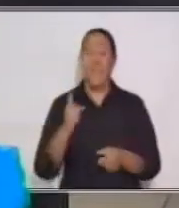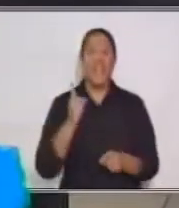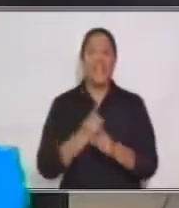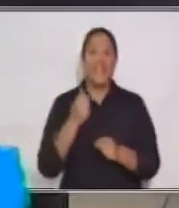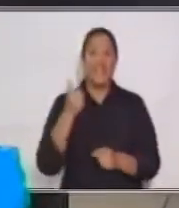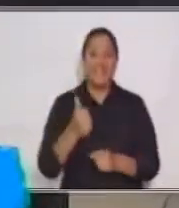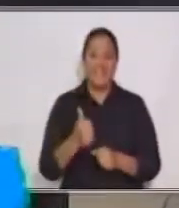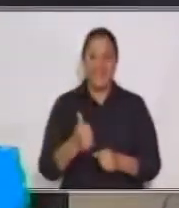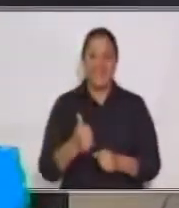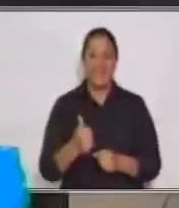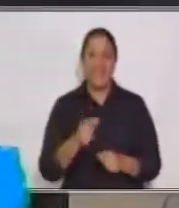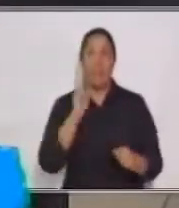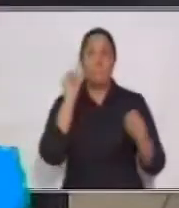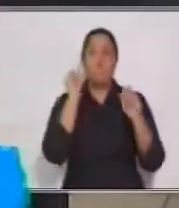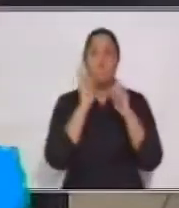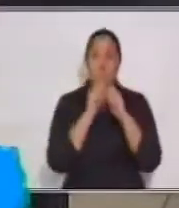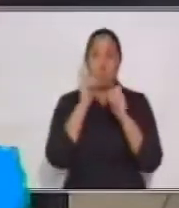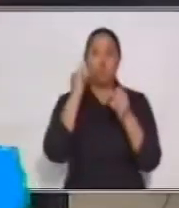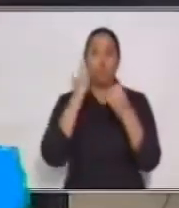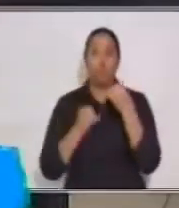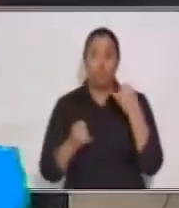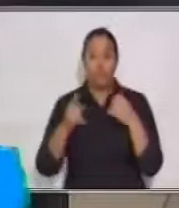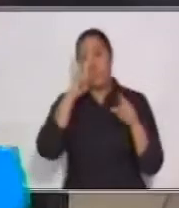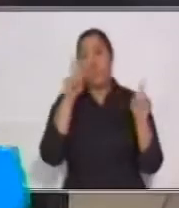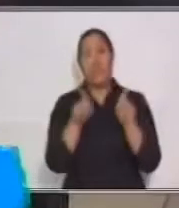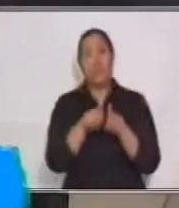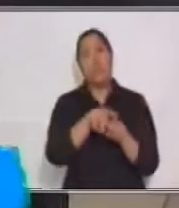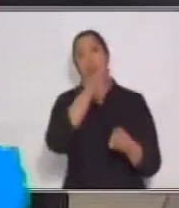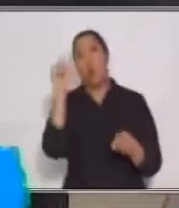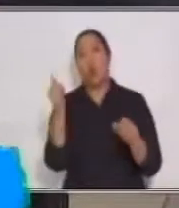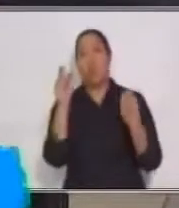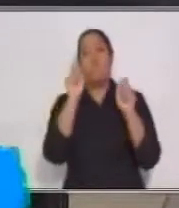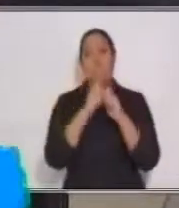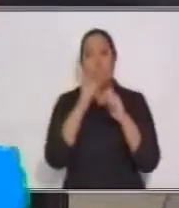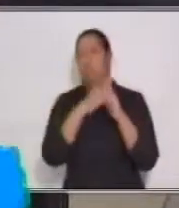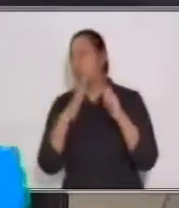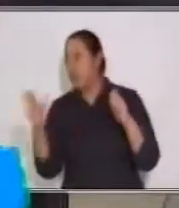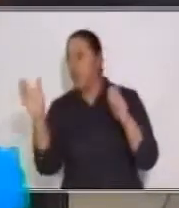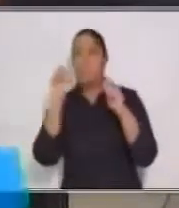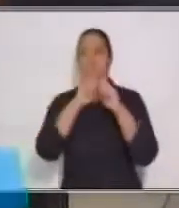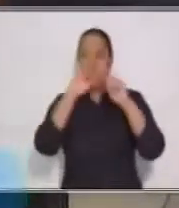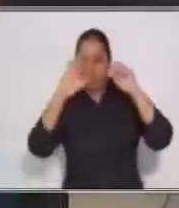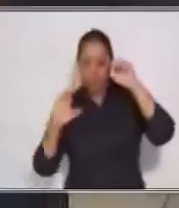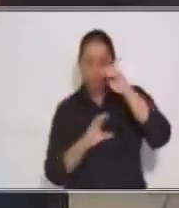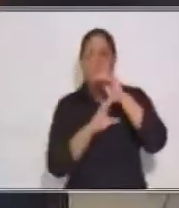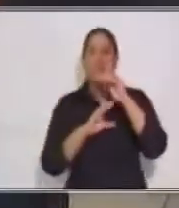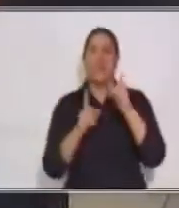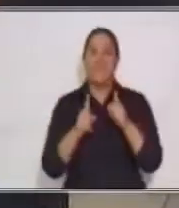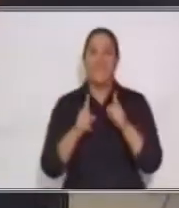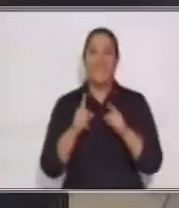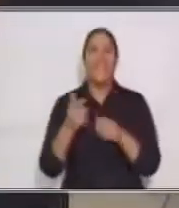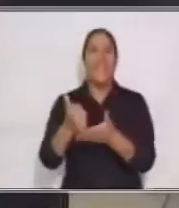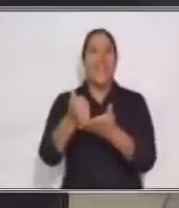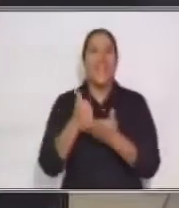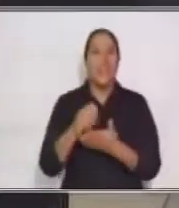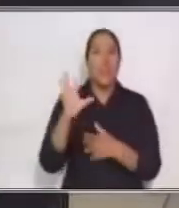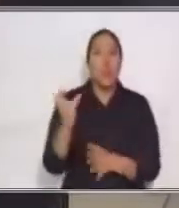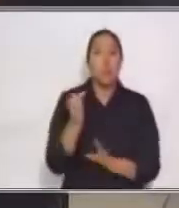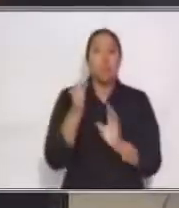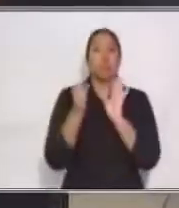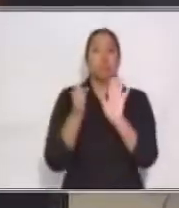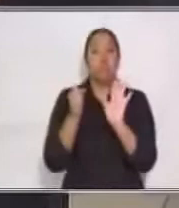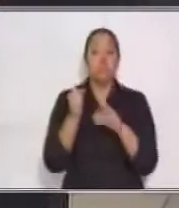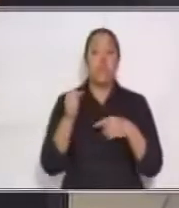El punto final, ¿verdad? Y también que hay otros puntos. Y que nos ayudan a hacer una pausa. Para que no